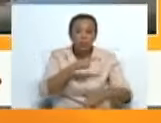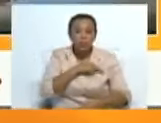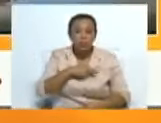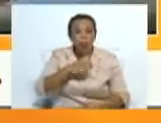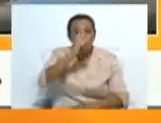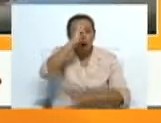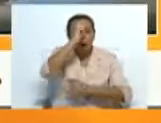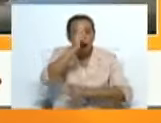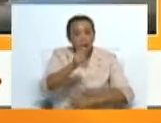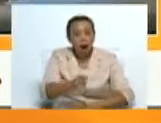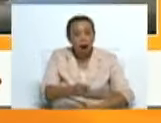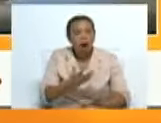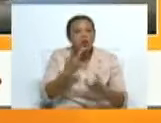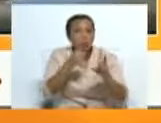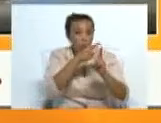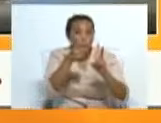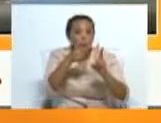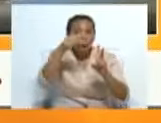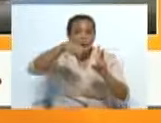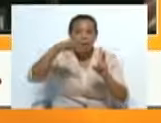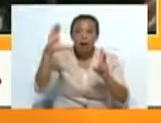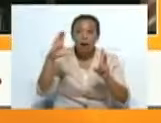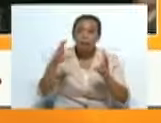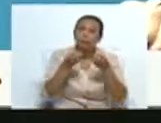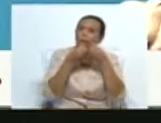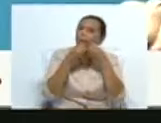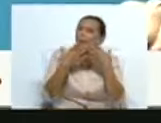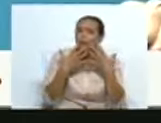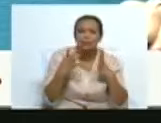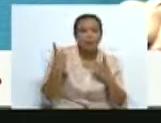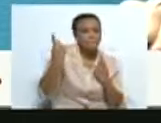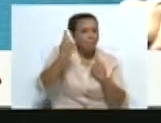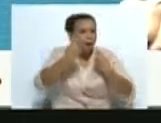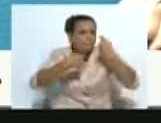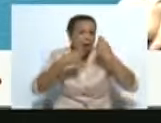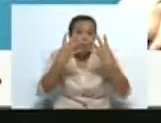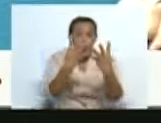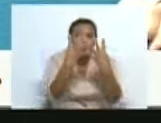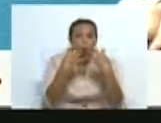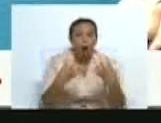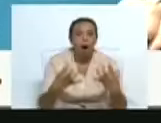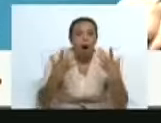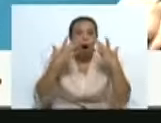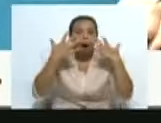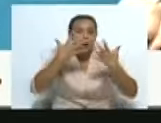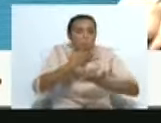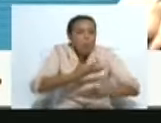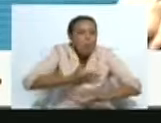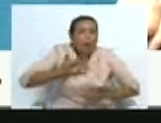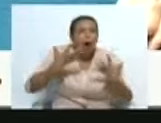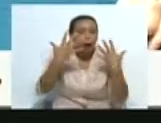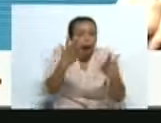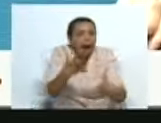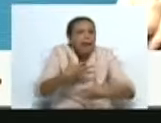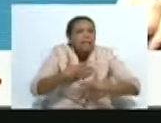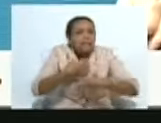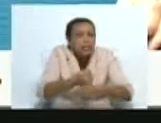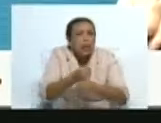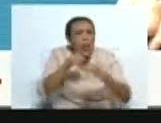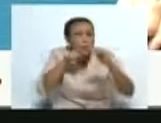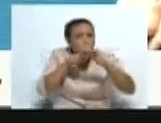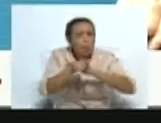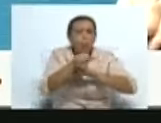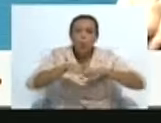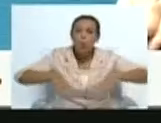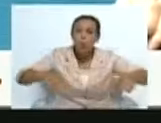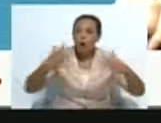hemos hecho dos presentaciones para nosotros muy bonitas, con un público súper caluroso, que accedía. También